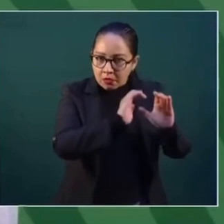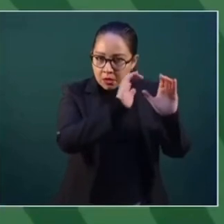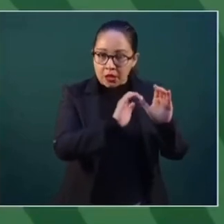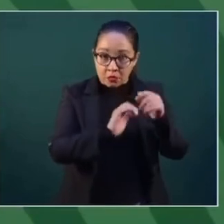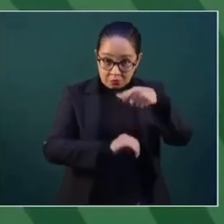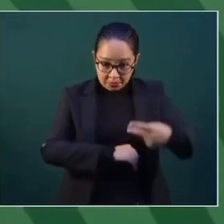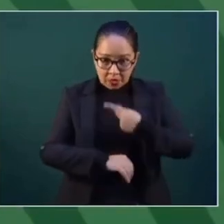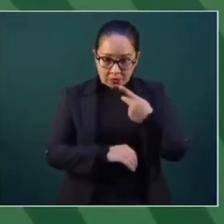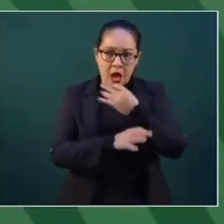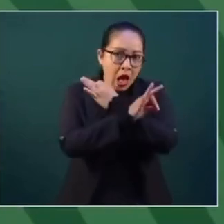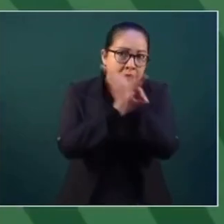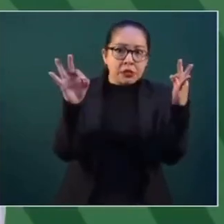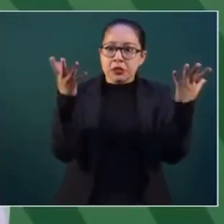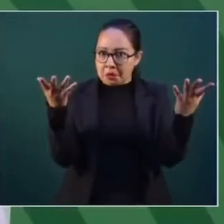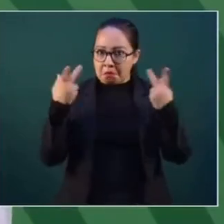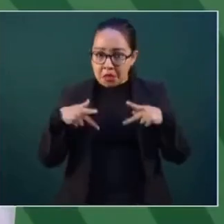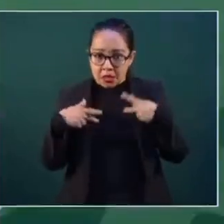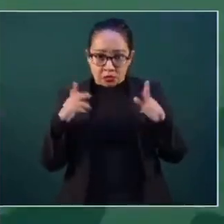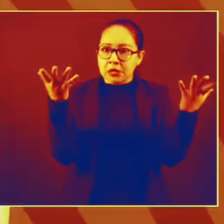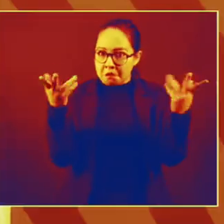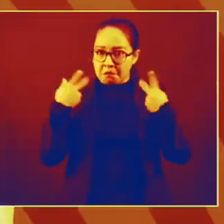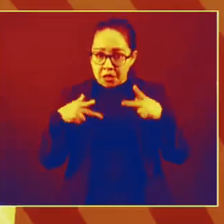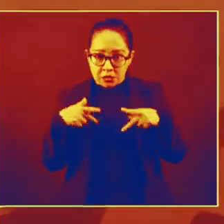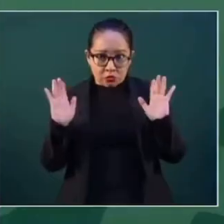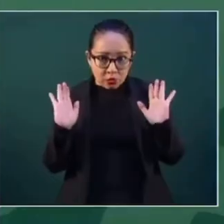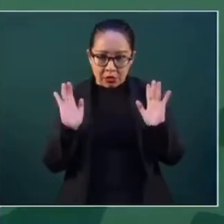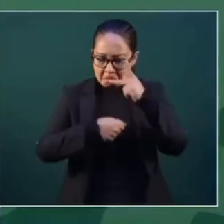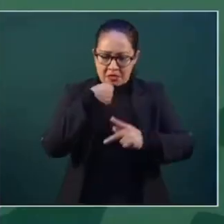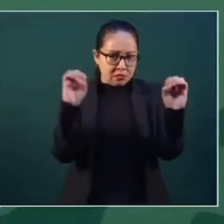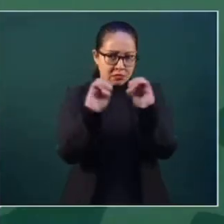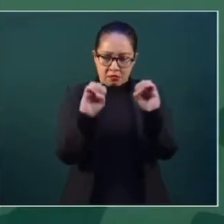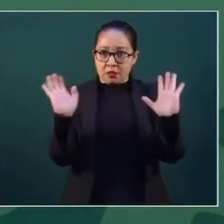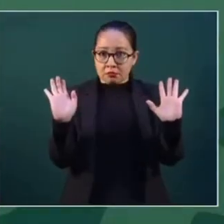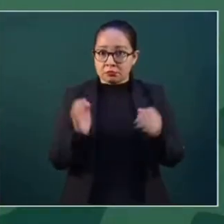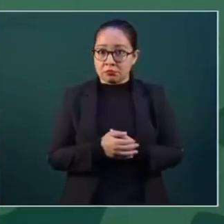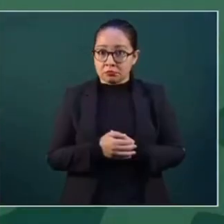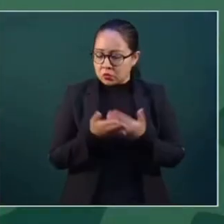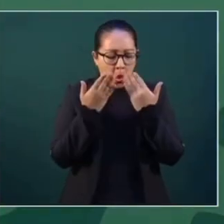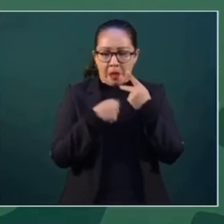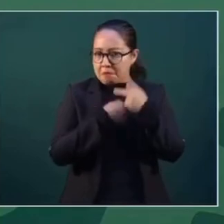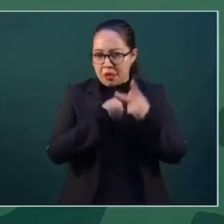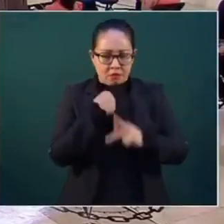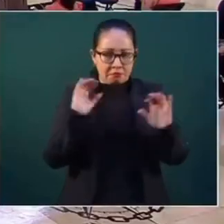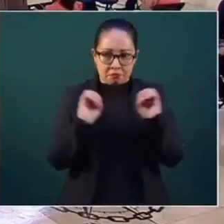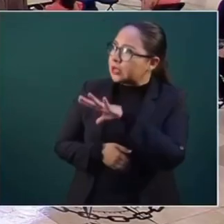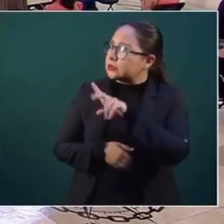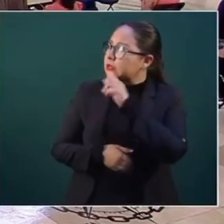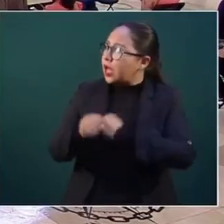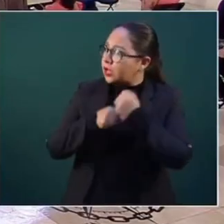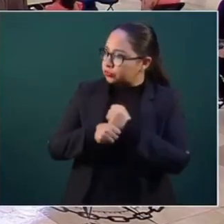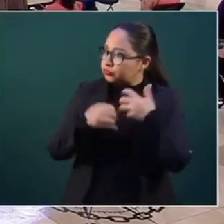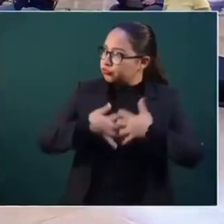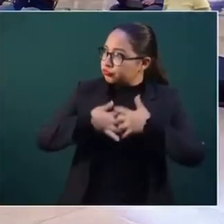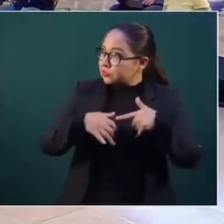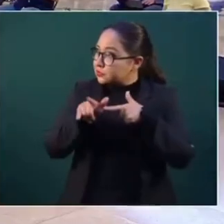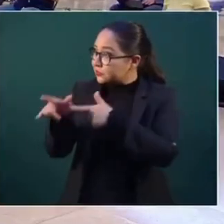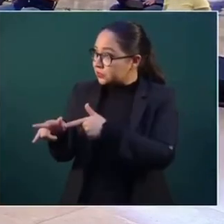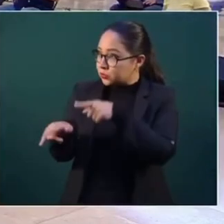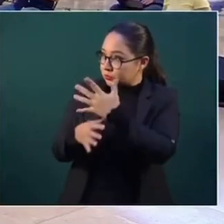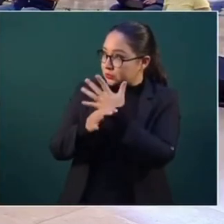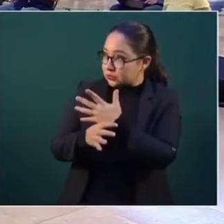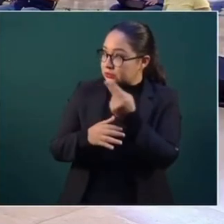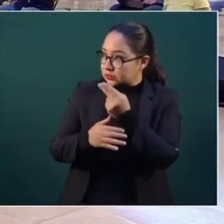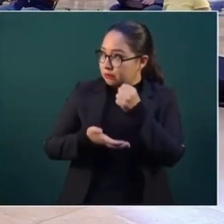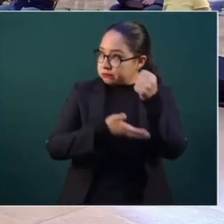gente que no hay ningún riesgo. Si hubiese riesgo, la cerramos, la cerramos, pero no hay riesgo. Debido a que ya usted mencionaba que se tiene que